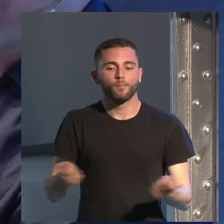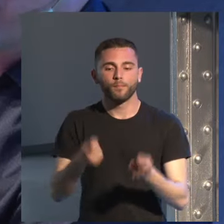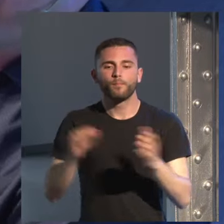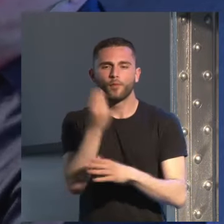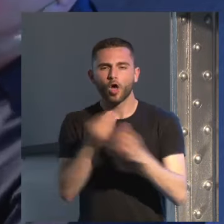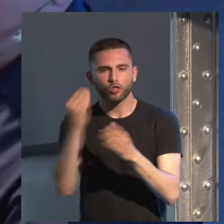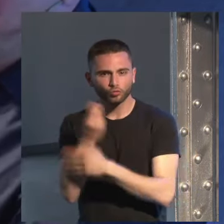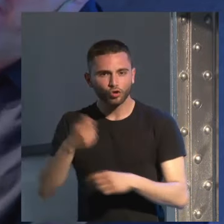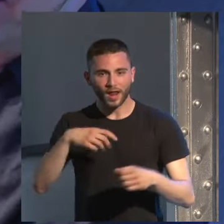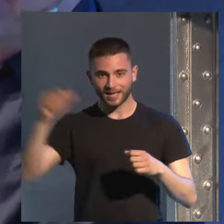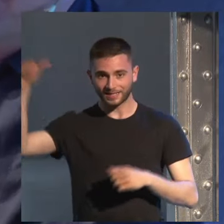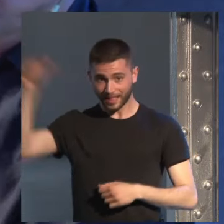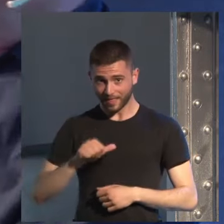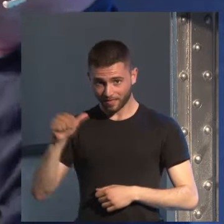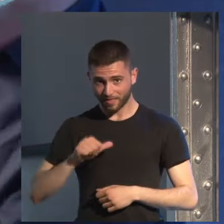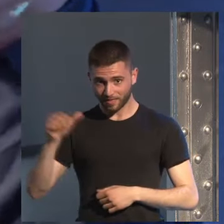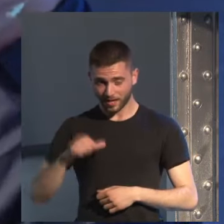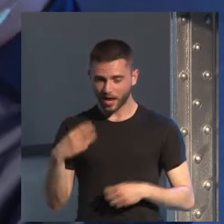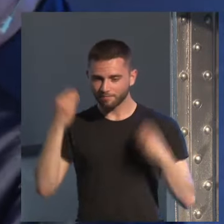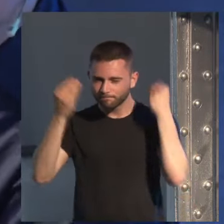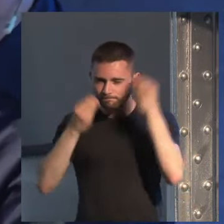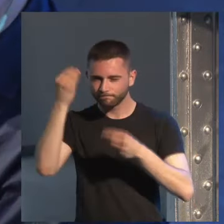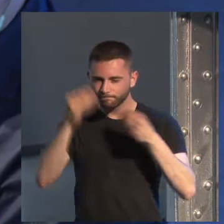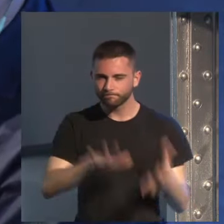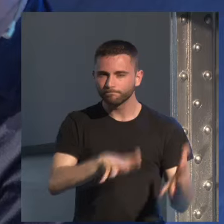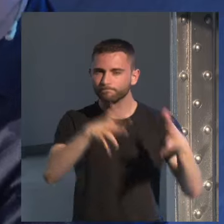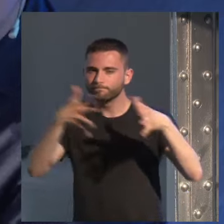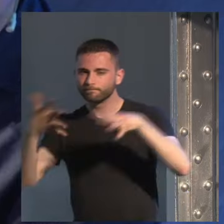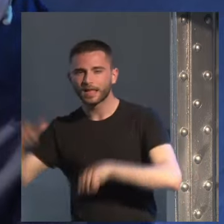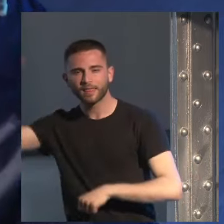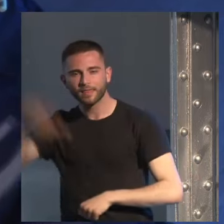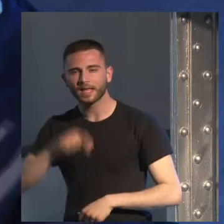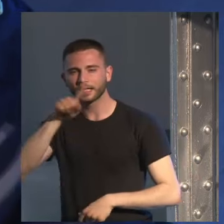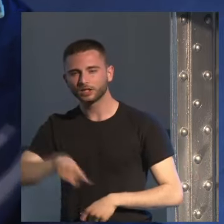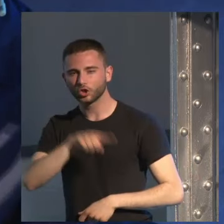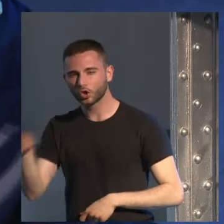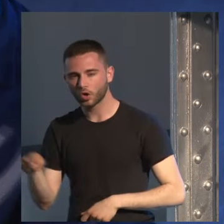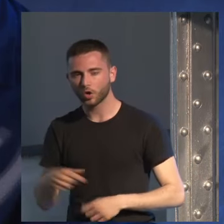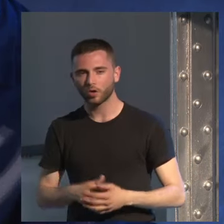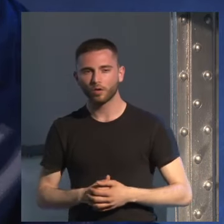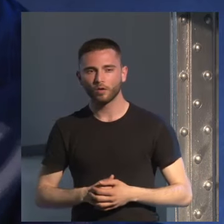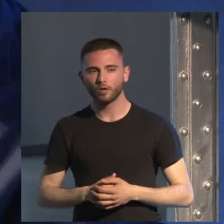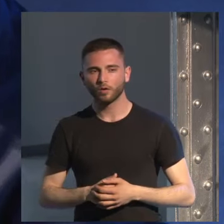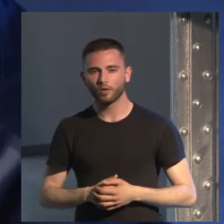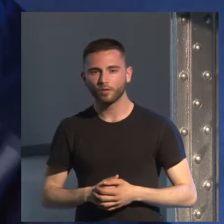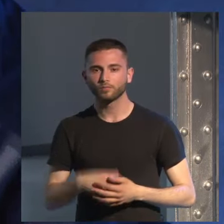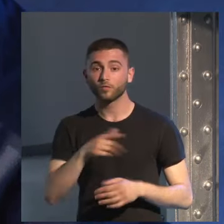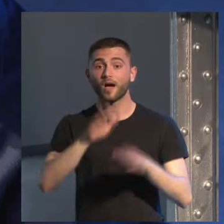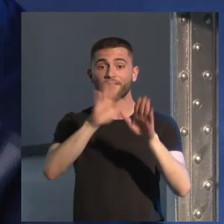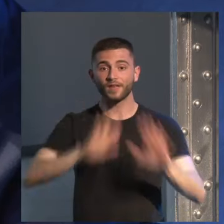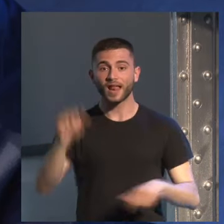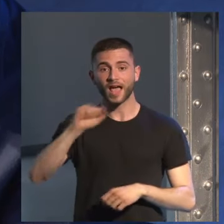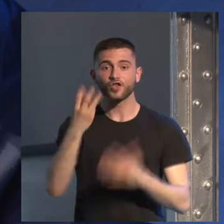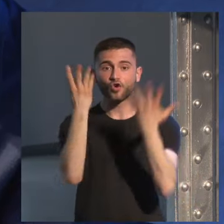el texto para valorar la posibilidad de llevarlo o al cine. En tu caso se produjo hace ya... ¿Qué era? ¿A finales de los 90?